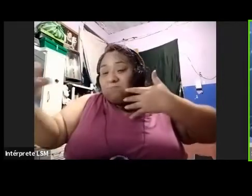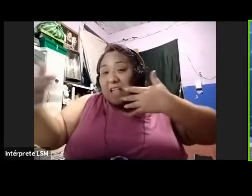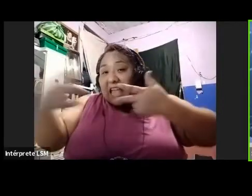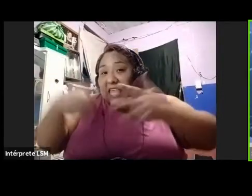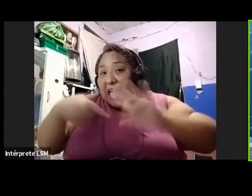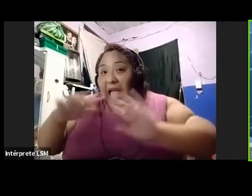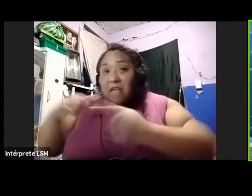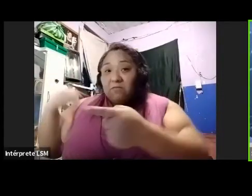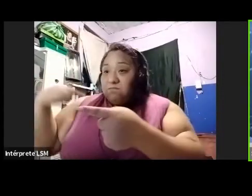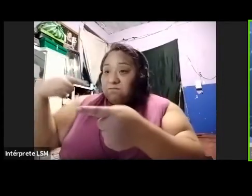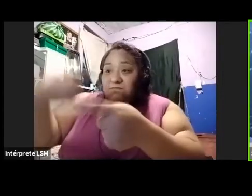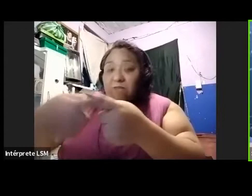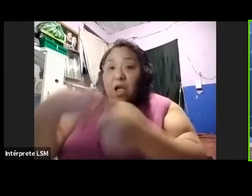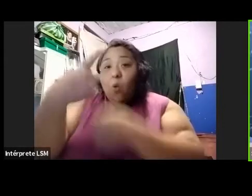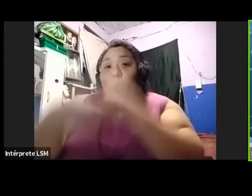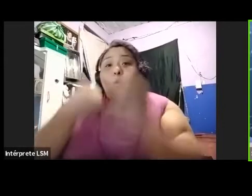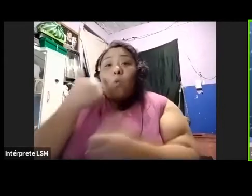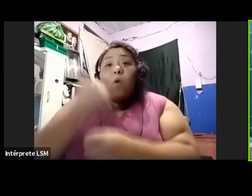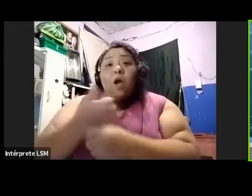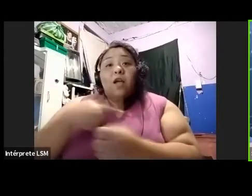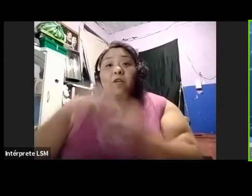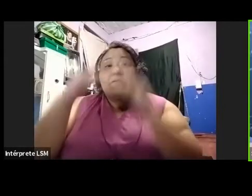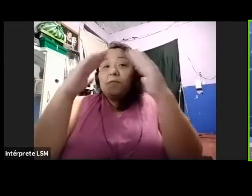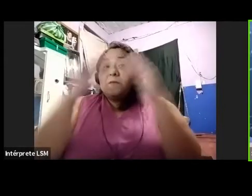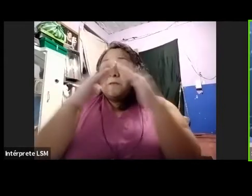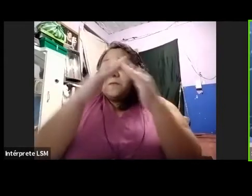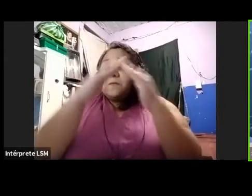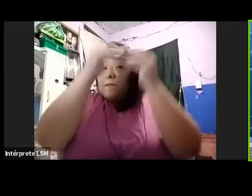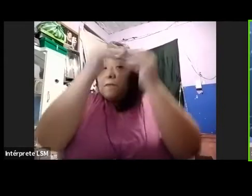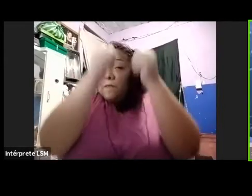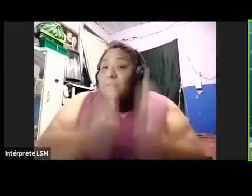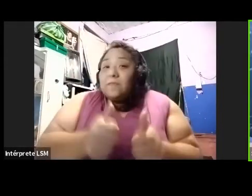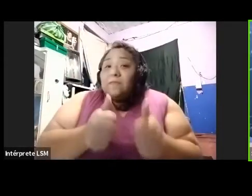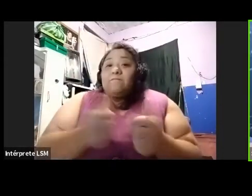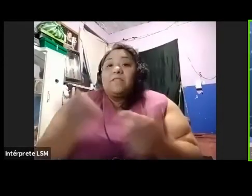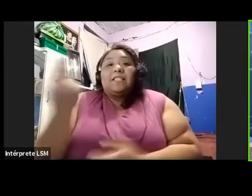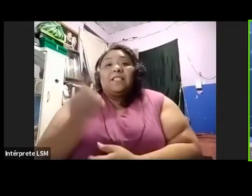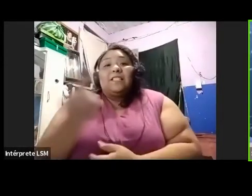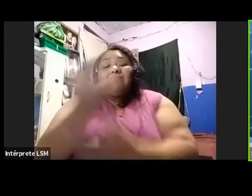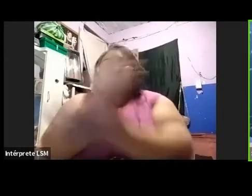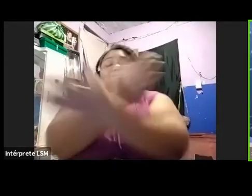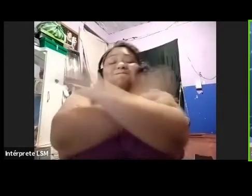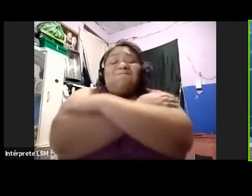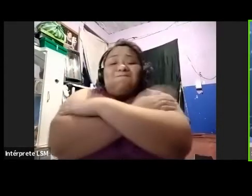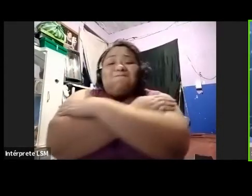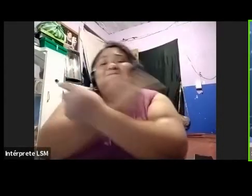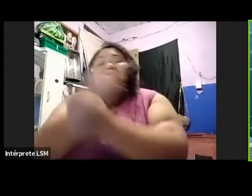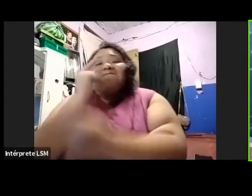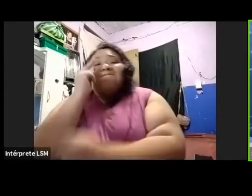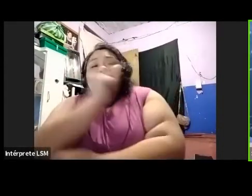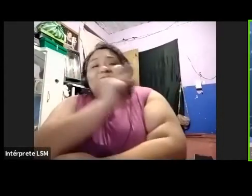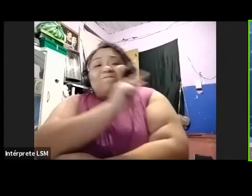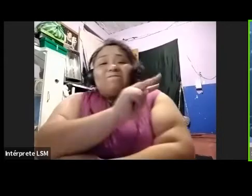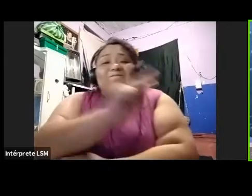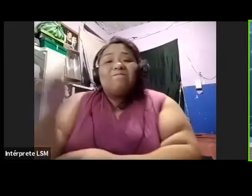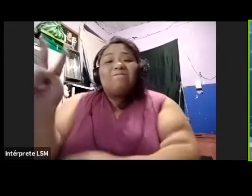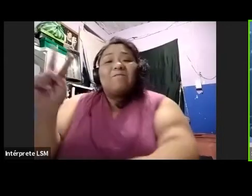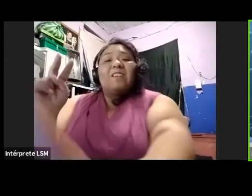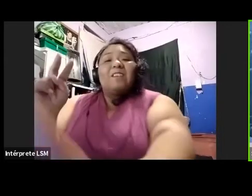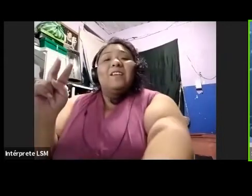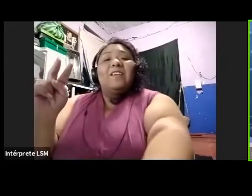un año, de estar en casa, que nos hace falta vernos, abrazarnos, nos parece importante